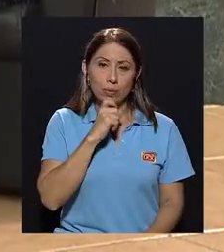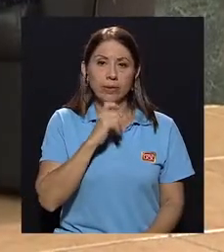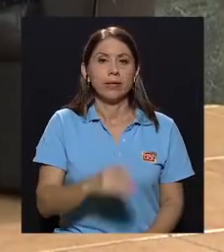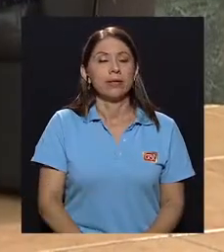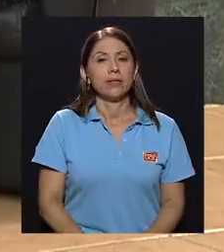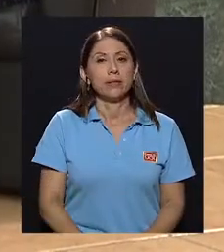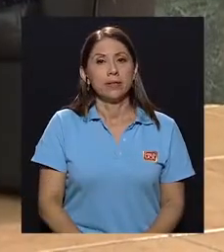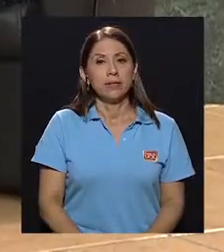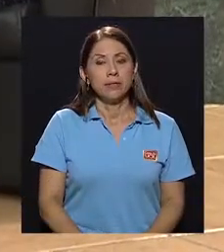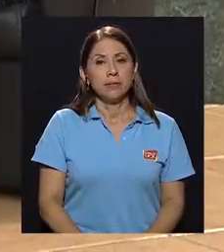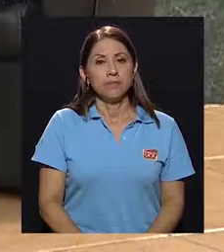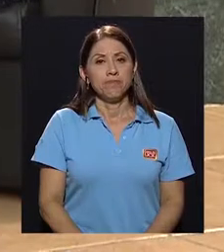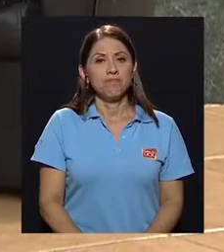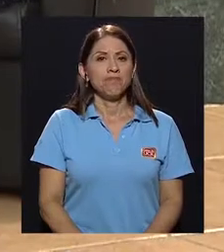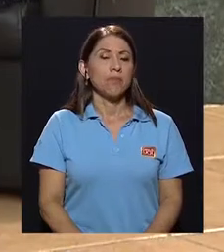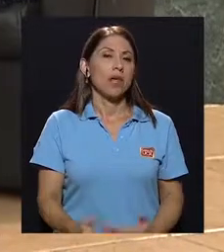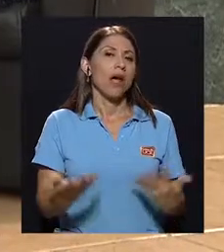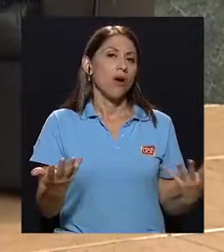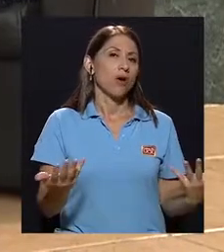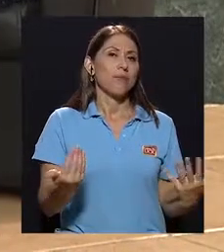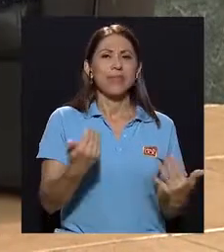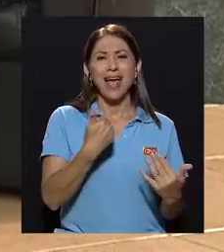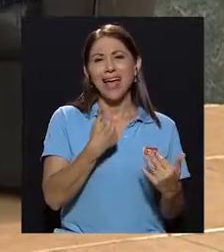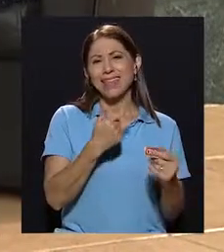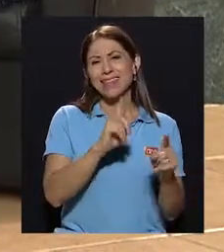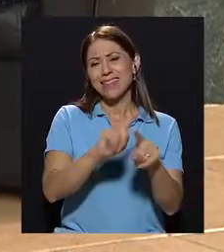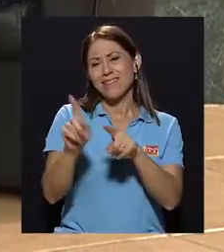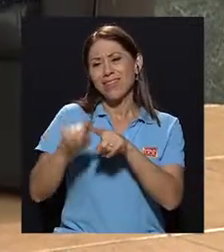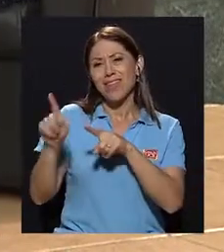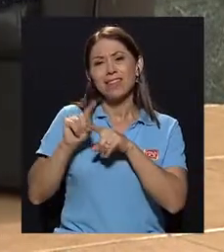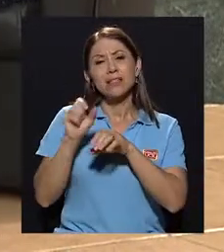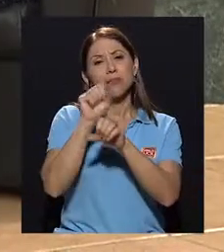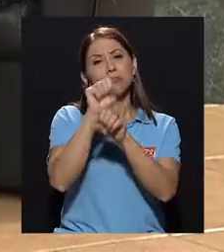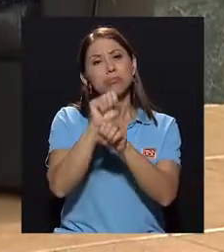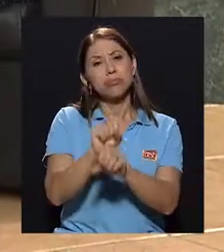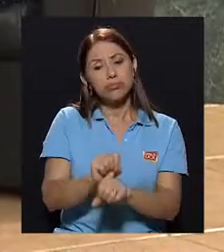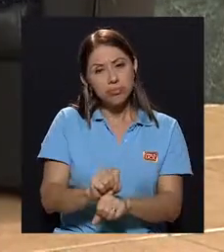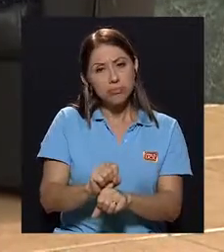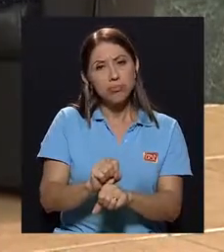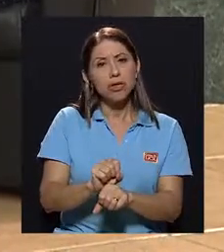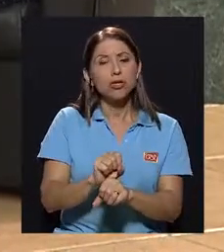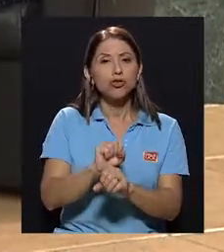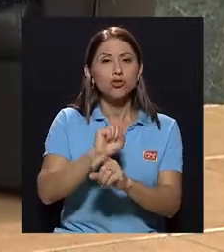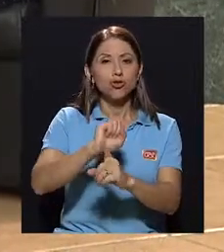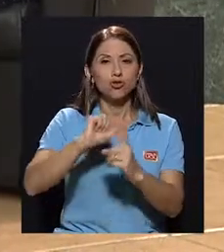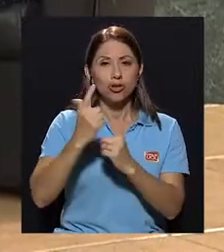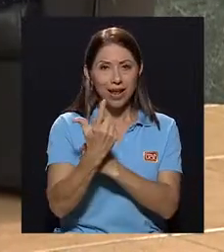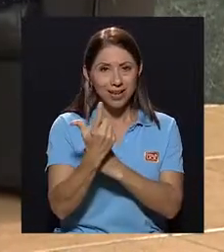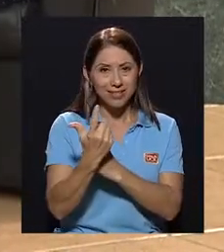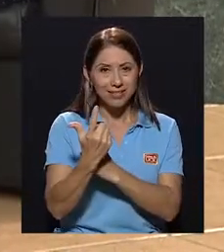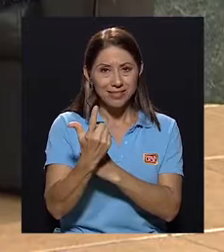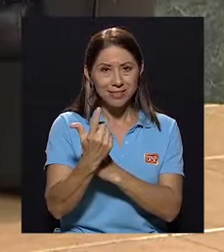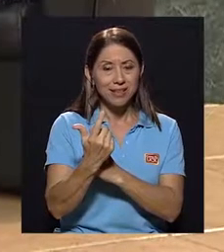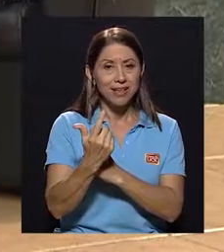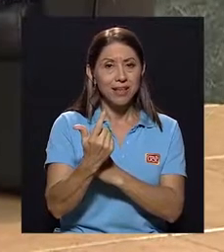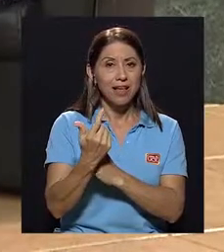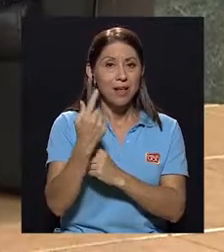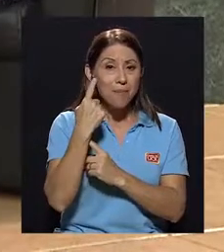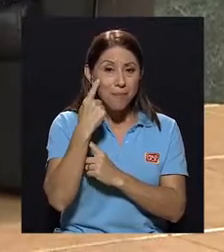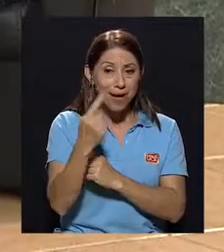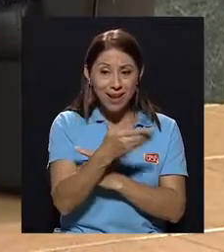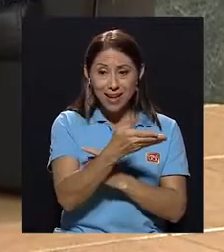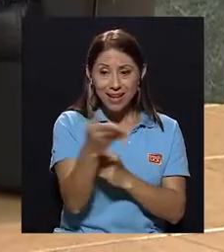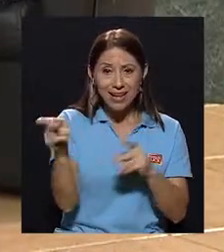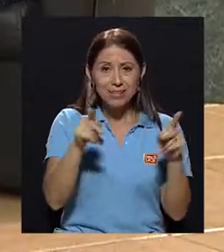hay toda una serie de rituales sociales que le permiten también a algunas personas poder